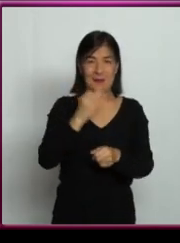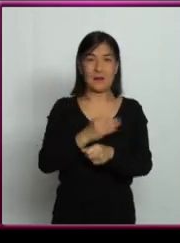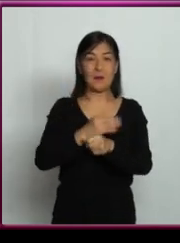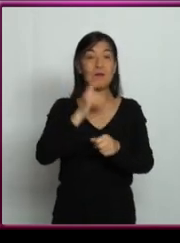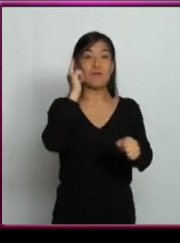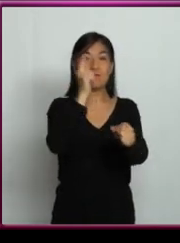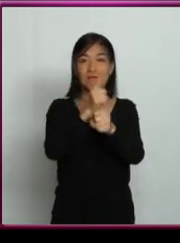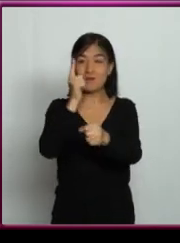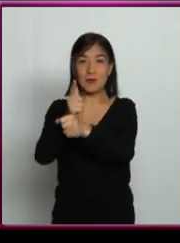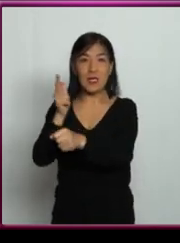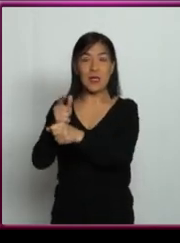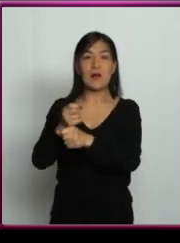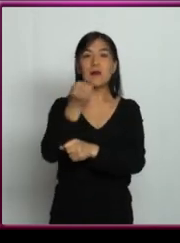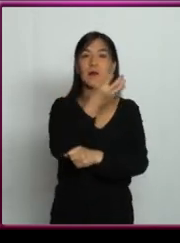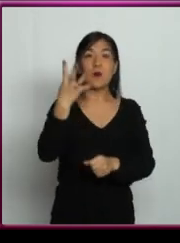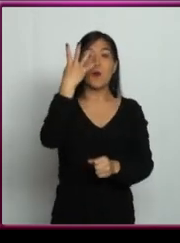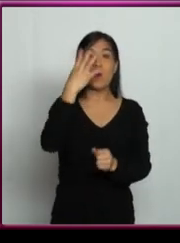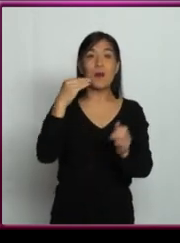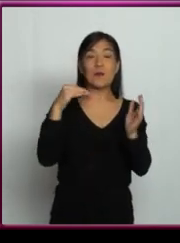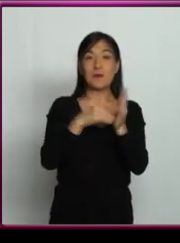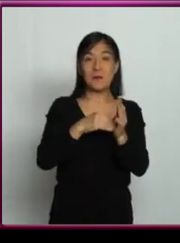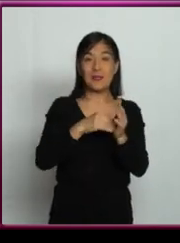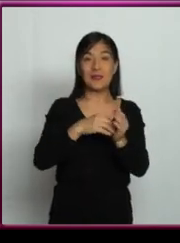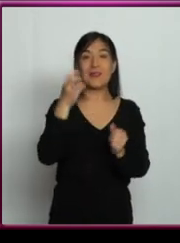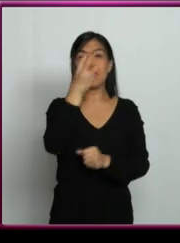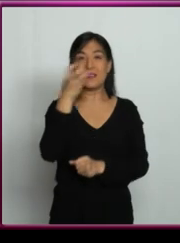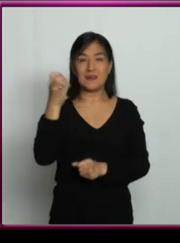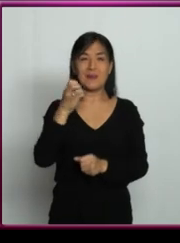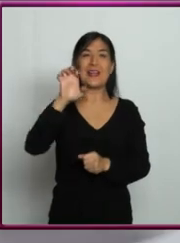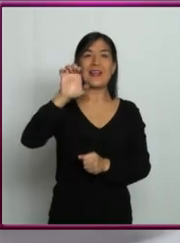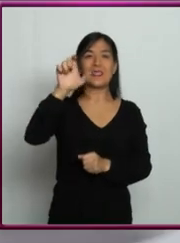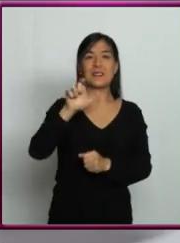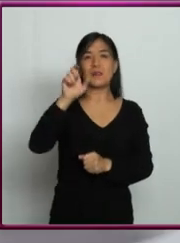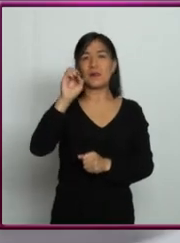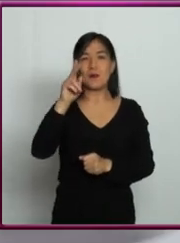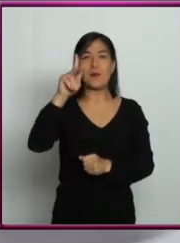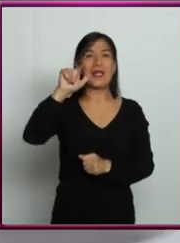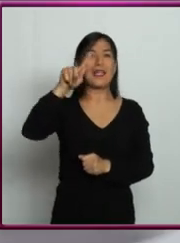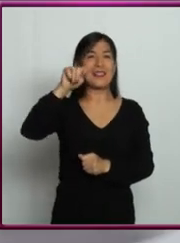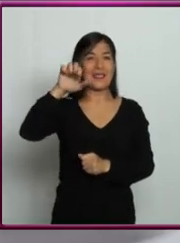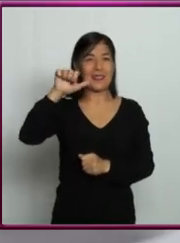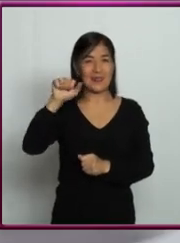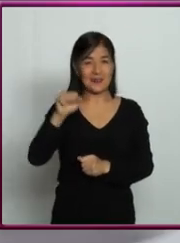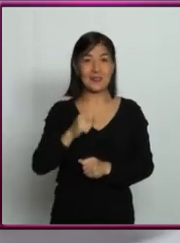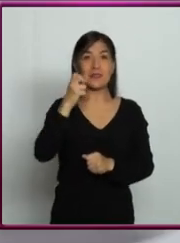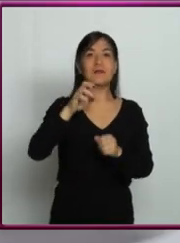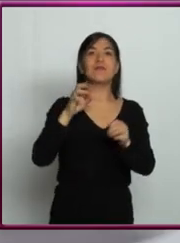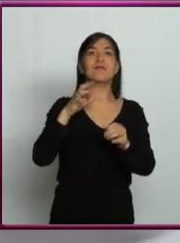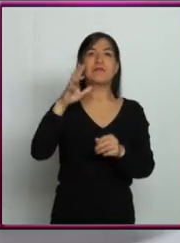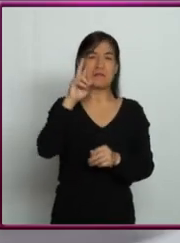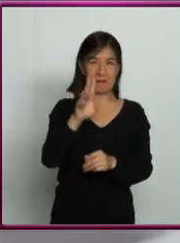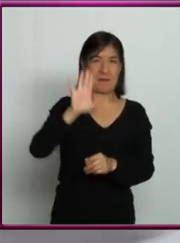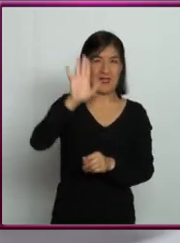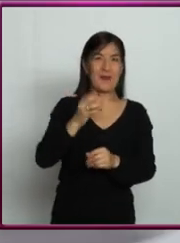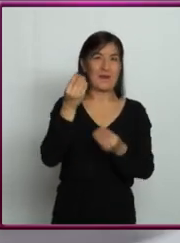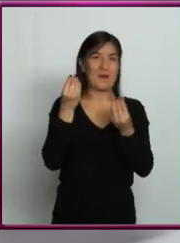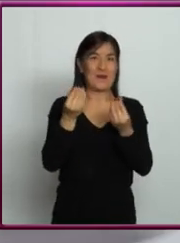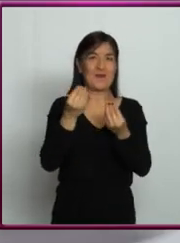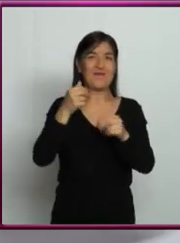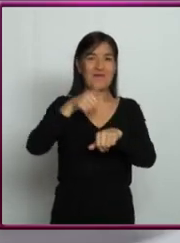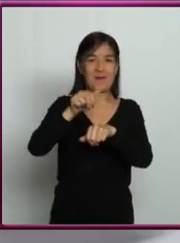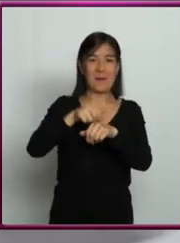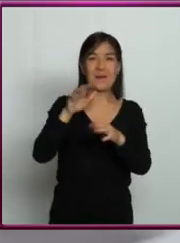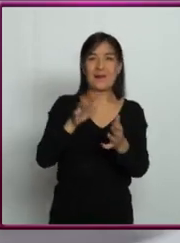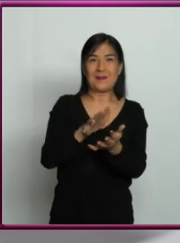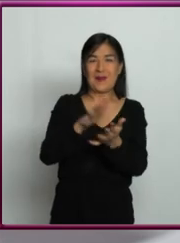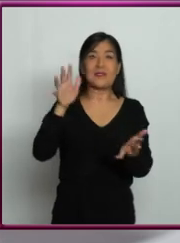confirmados cuatro mil trescientos exoplanetas. Que parecen un número grande pero realmente no